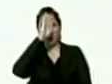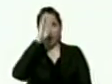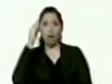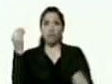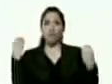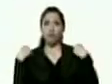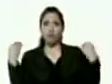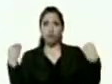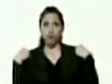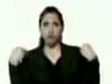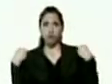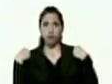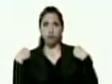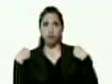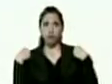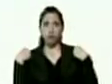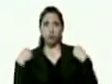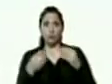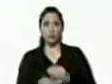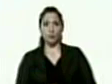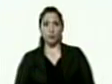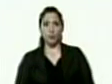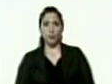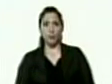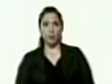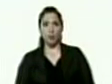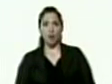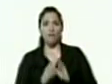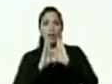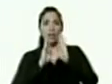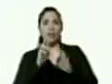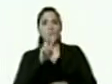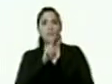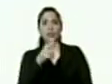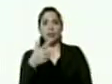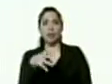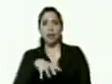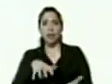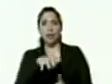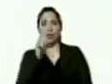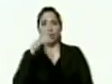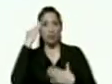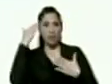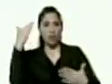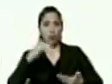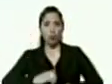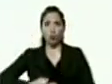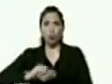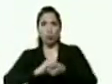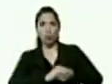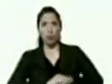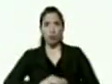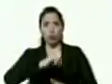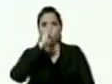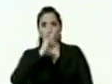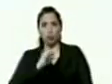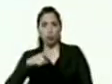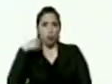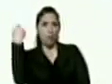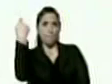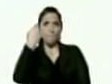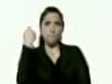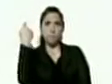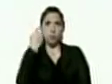generación de oro bicentenario en la avenida 23 de enero saludo a Trujillo al Zulia Apure